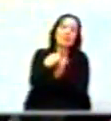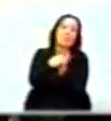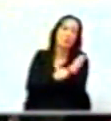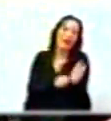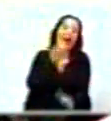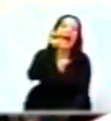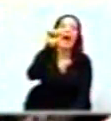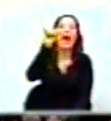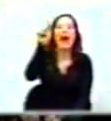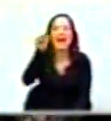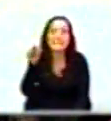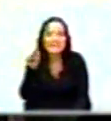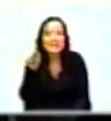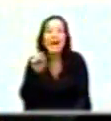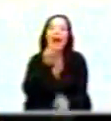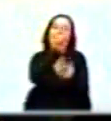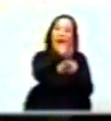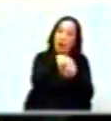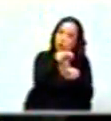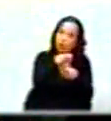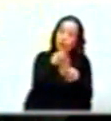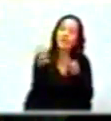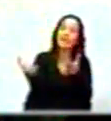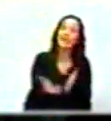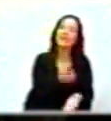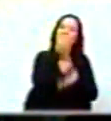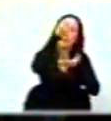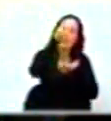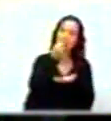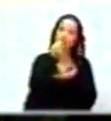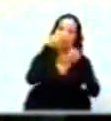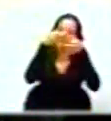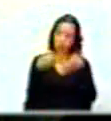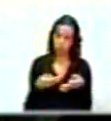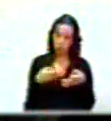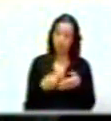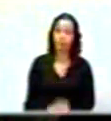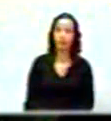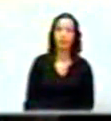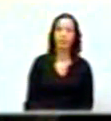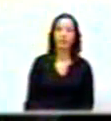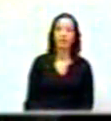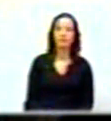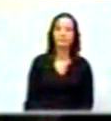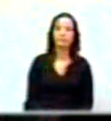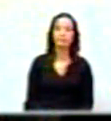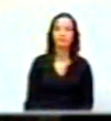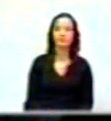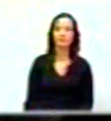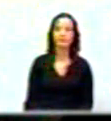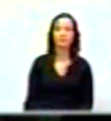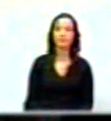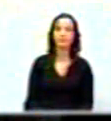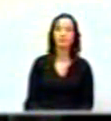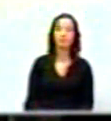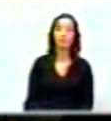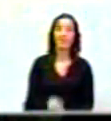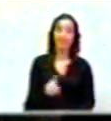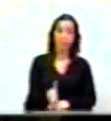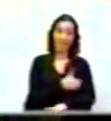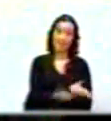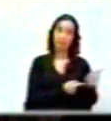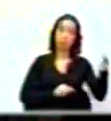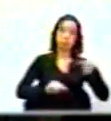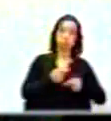todos conocemos, Agro Ingreso Seguro. Y es que los elementos que se han dado en el debate, los que